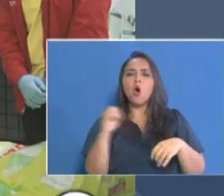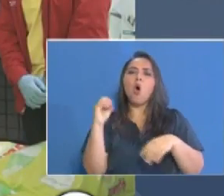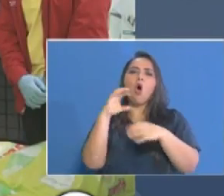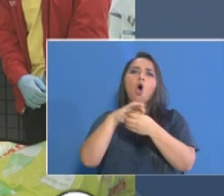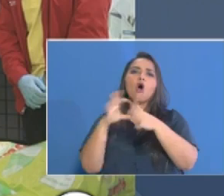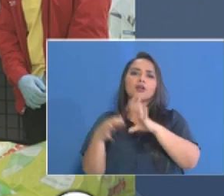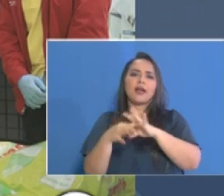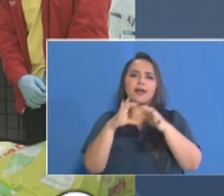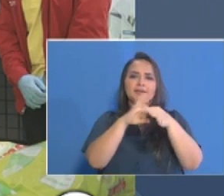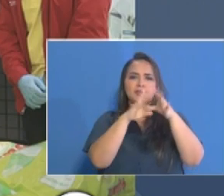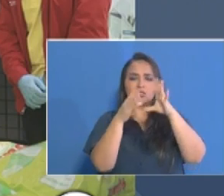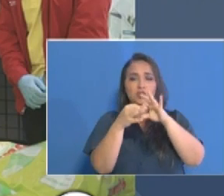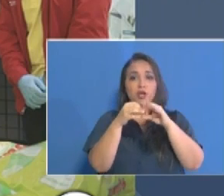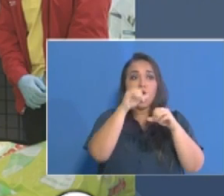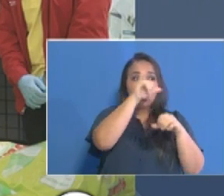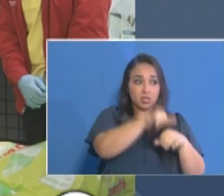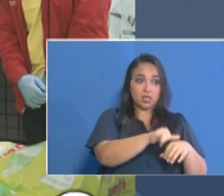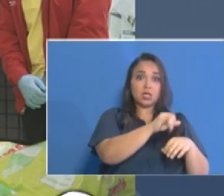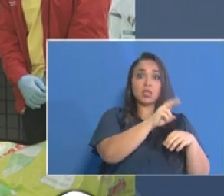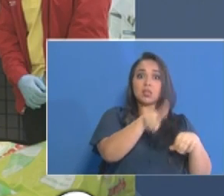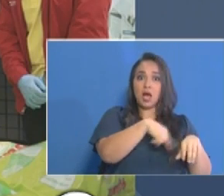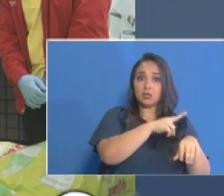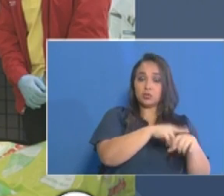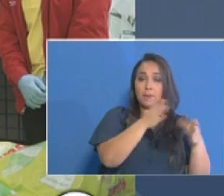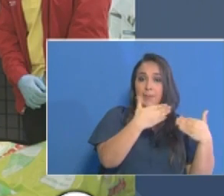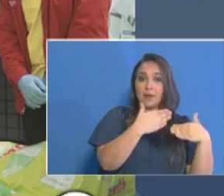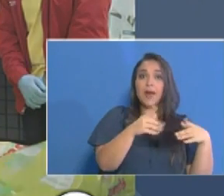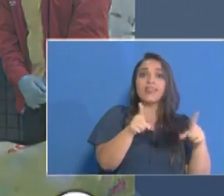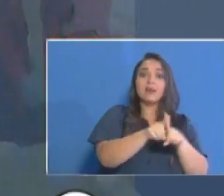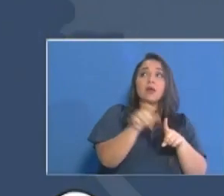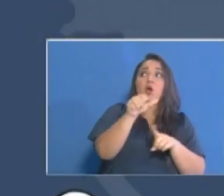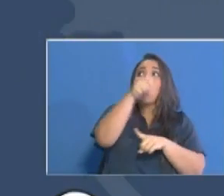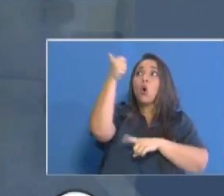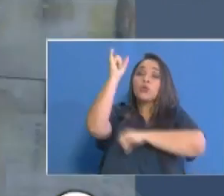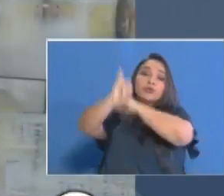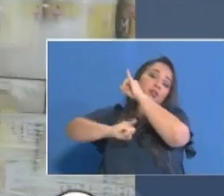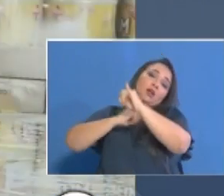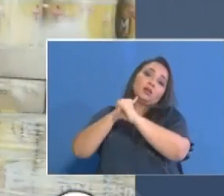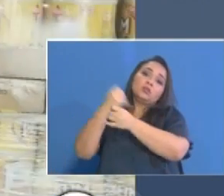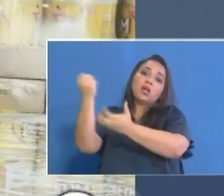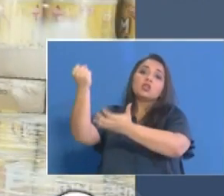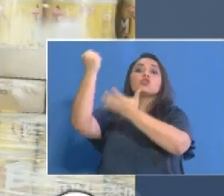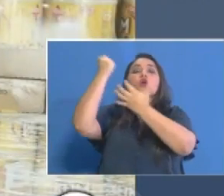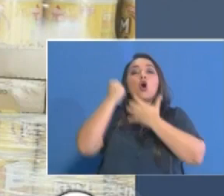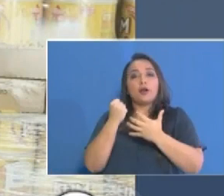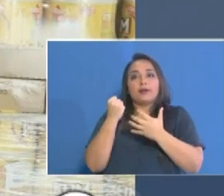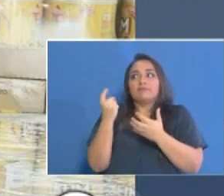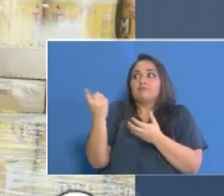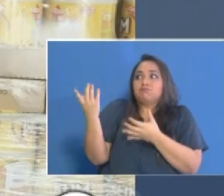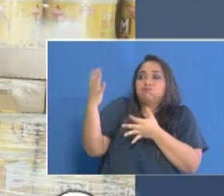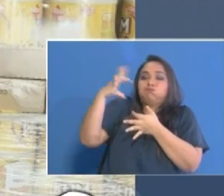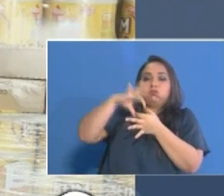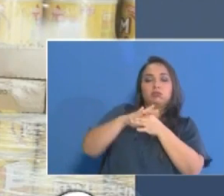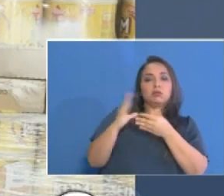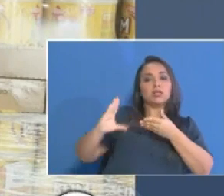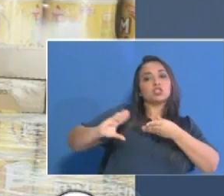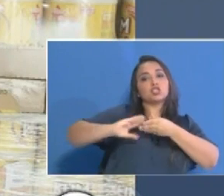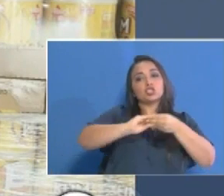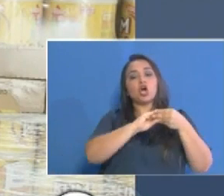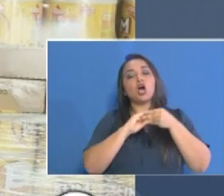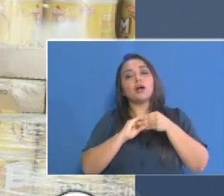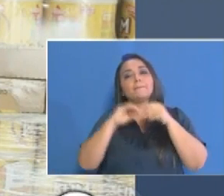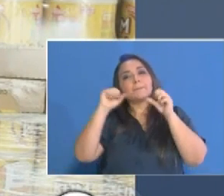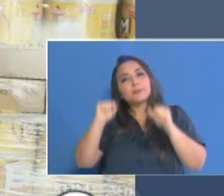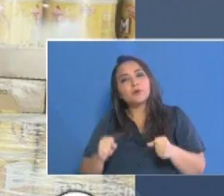a nivel nacional e internacional que nos han podido también permitir sumar esa solidaridad para poder llevar